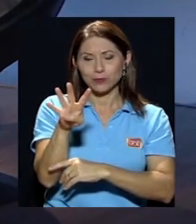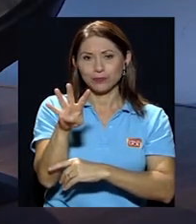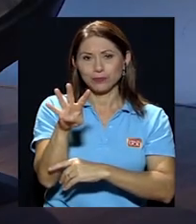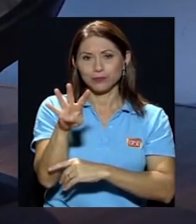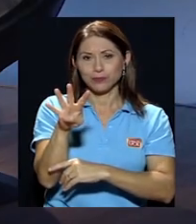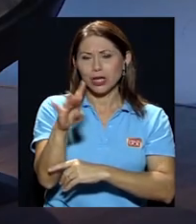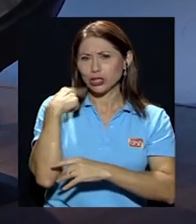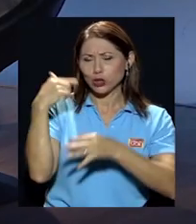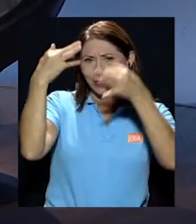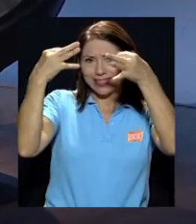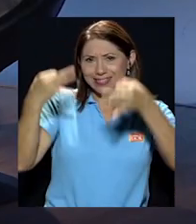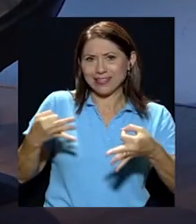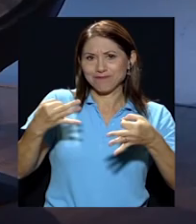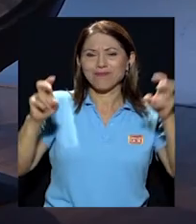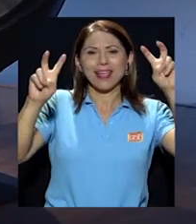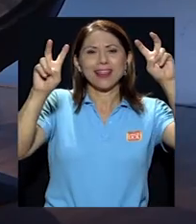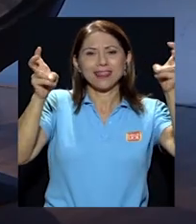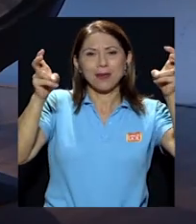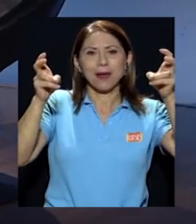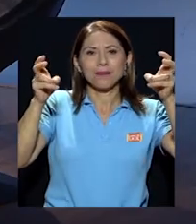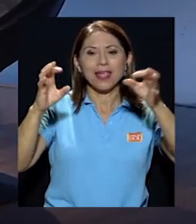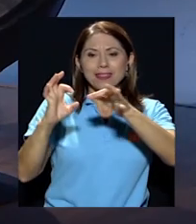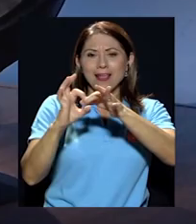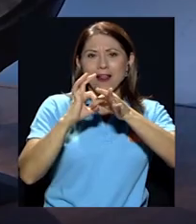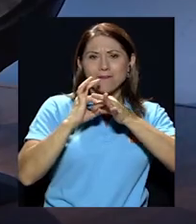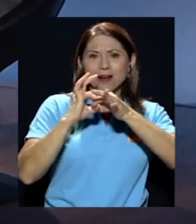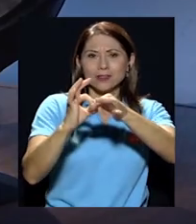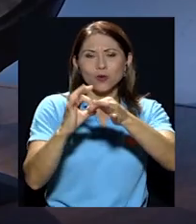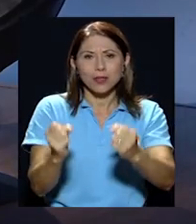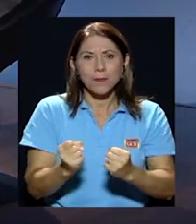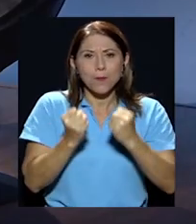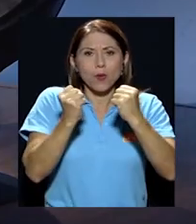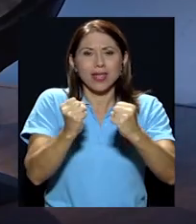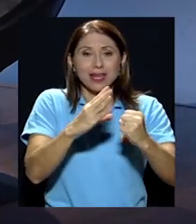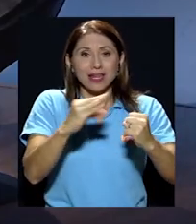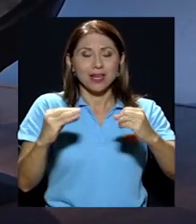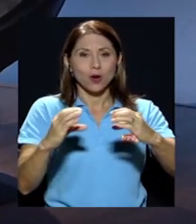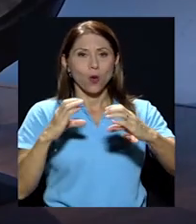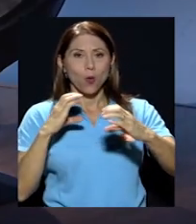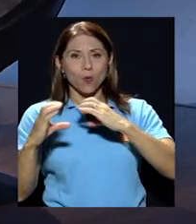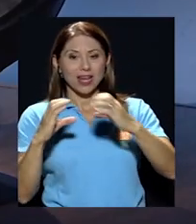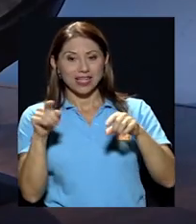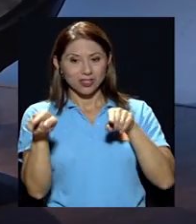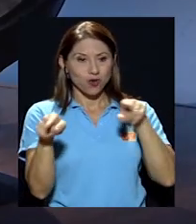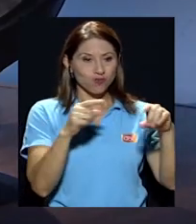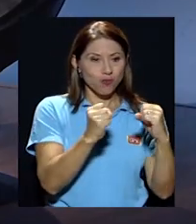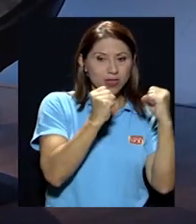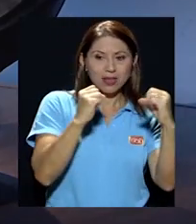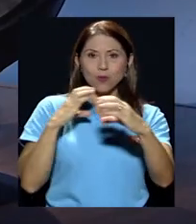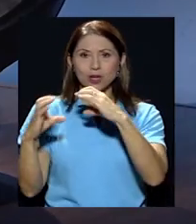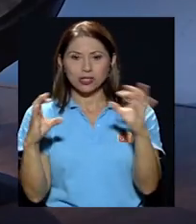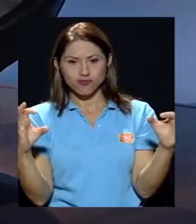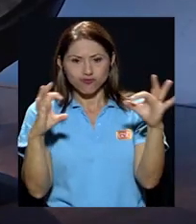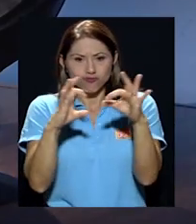decidí que el tema de la relación de poder y comunicación tenía que ser investigado, había